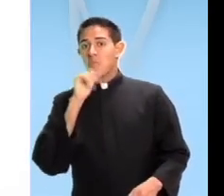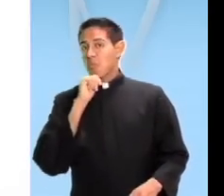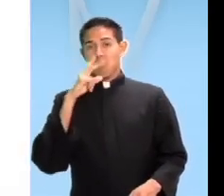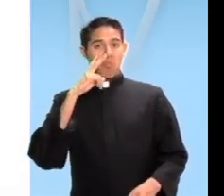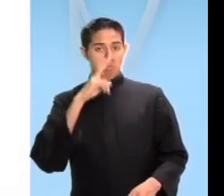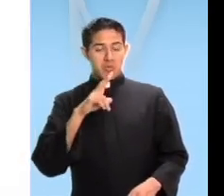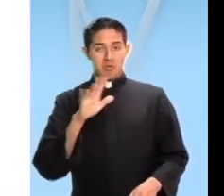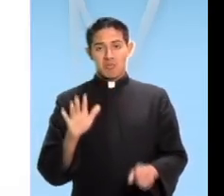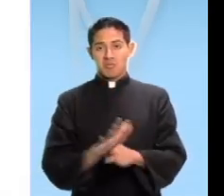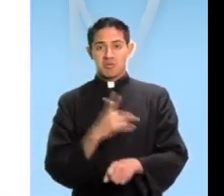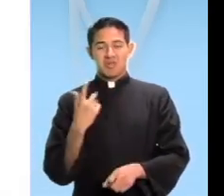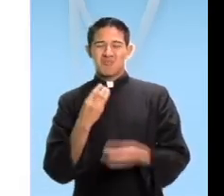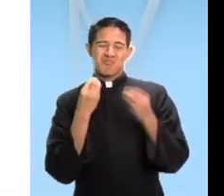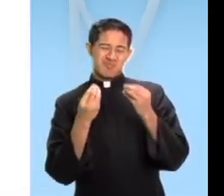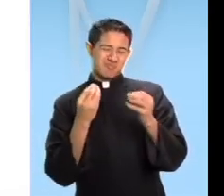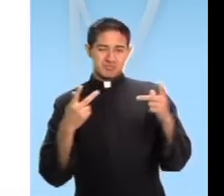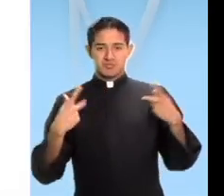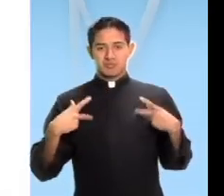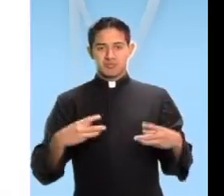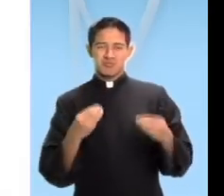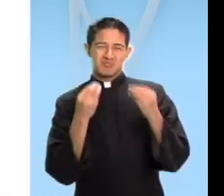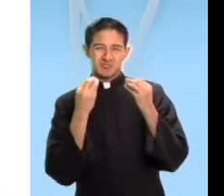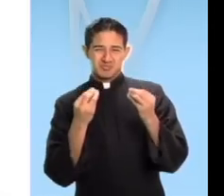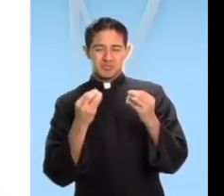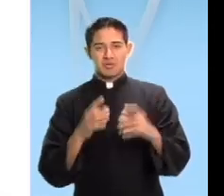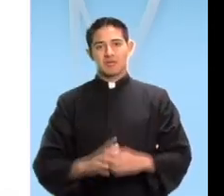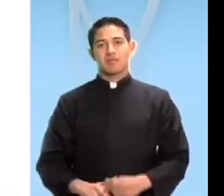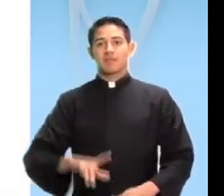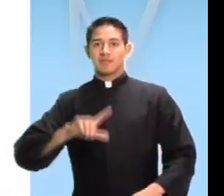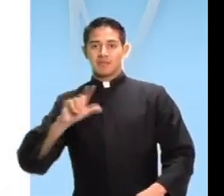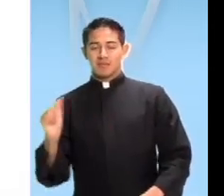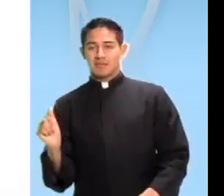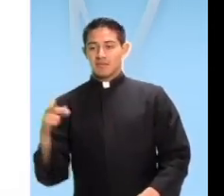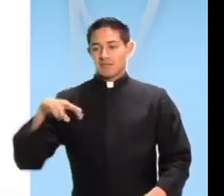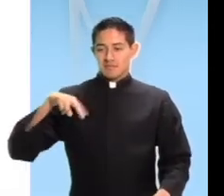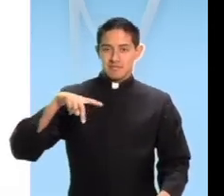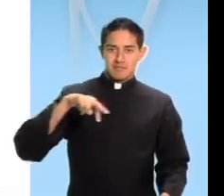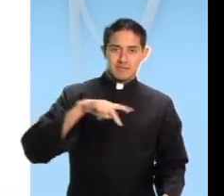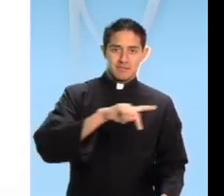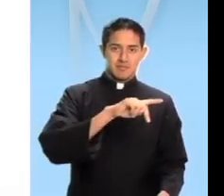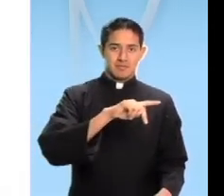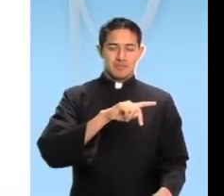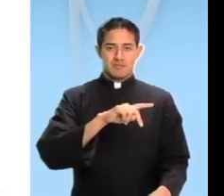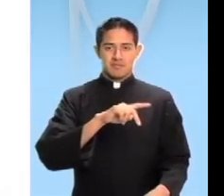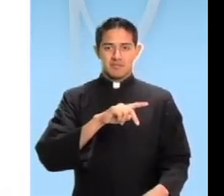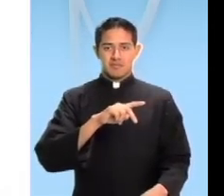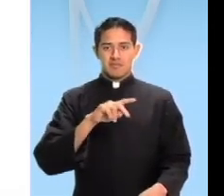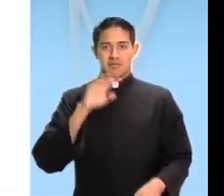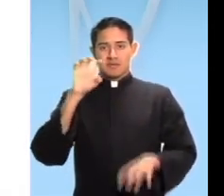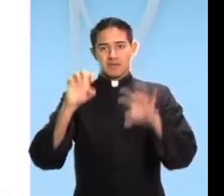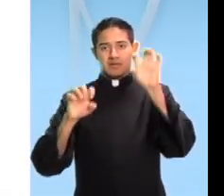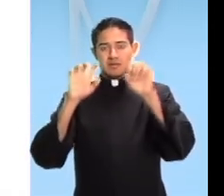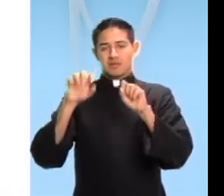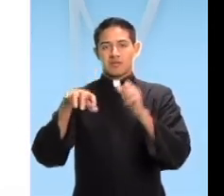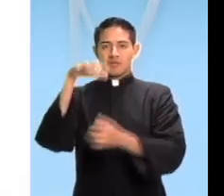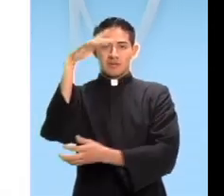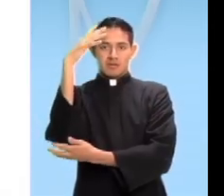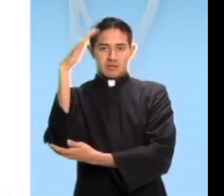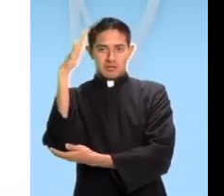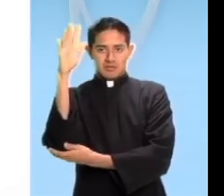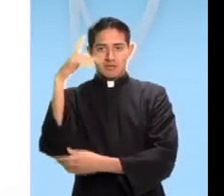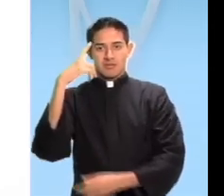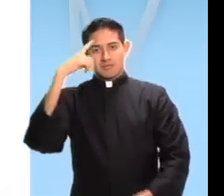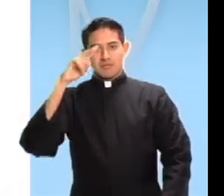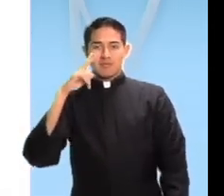no podía, pues la gente se lo impedía. Se adelantó corriendo y